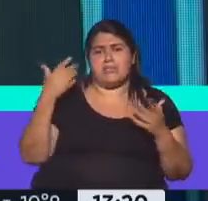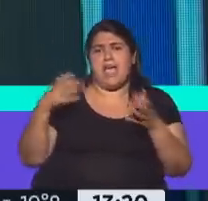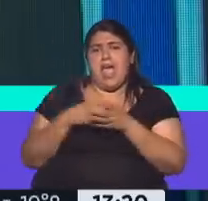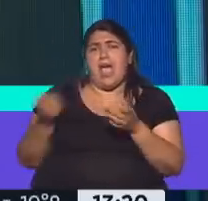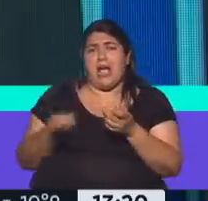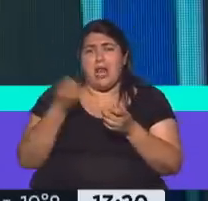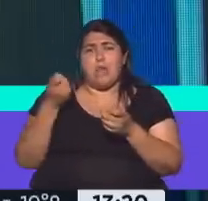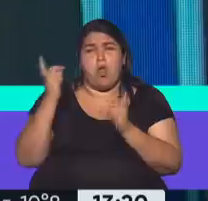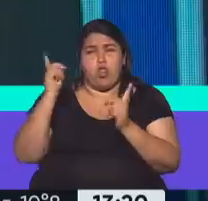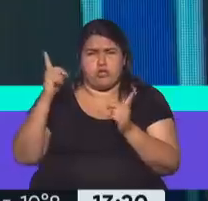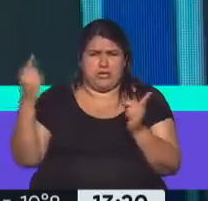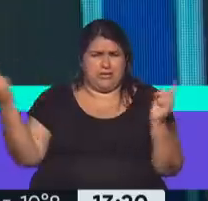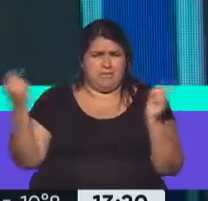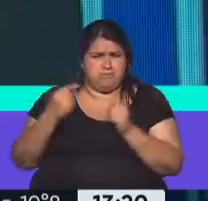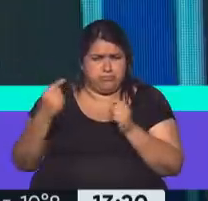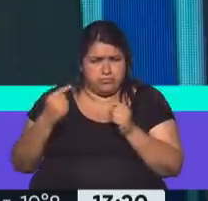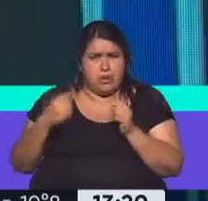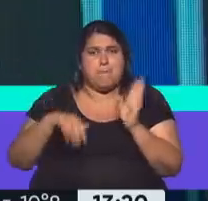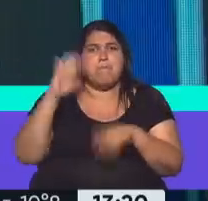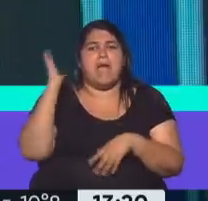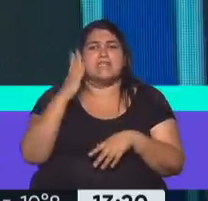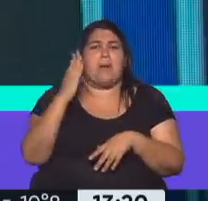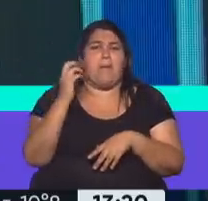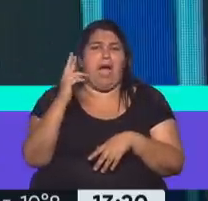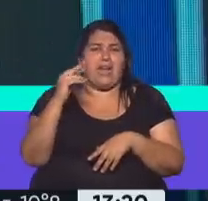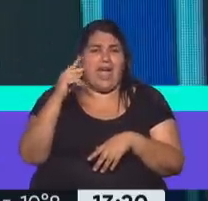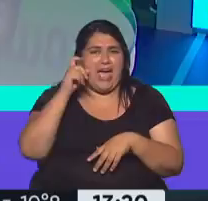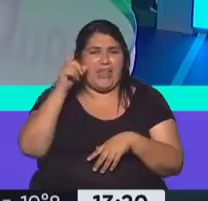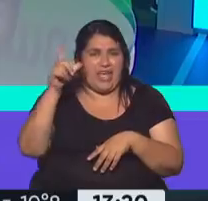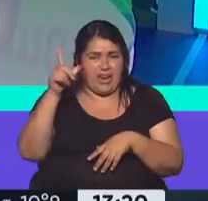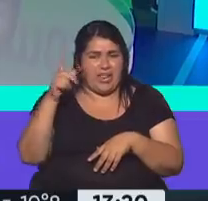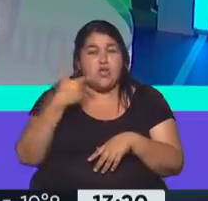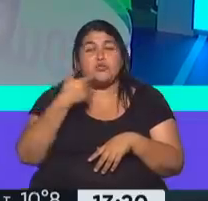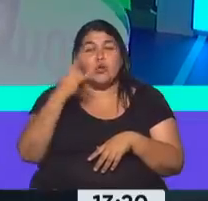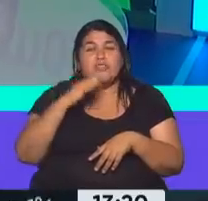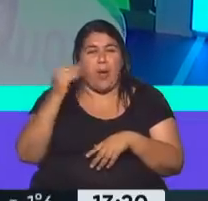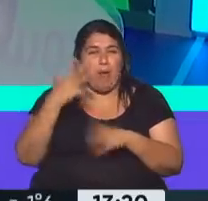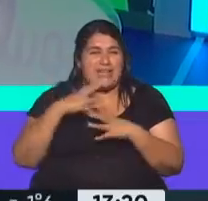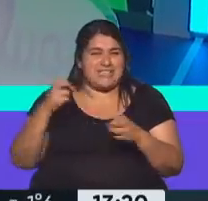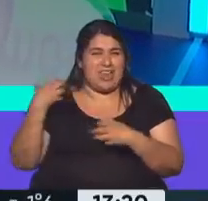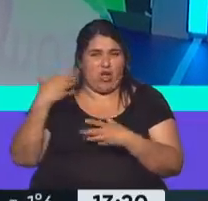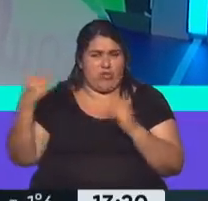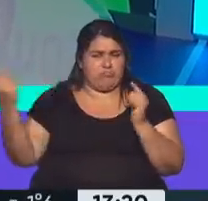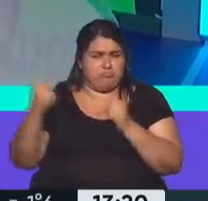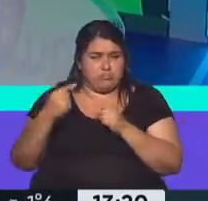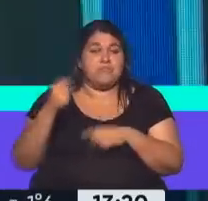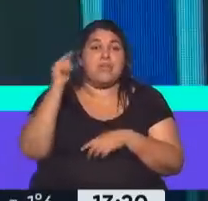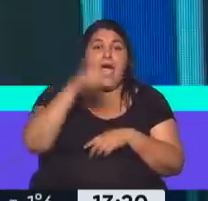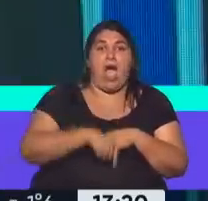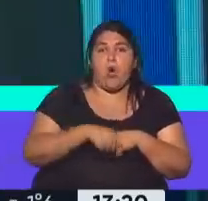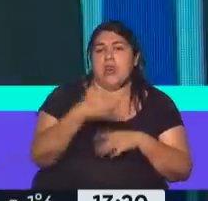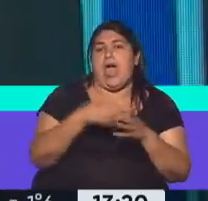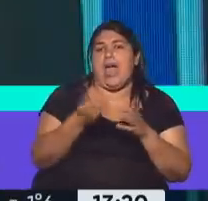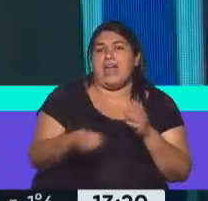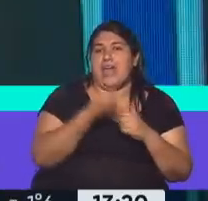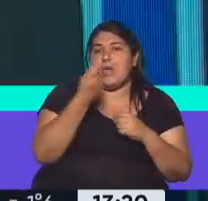docentes, directamente con Roberto Varadel, con el secretario general de SUTEBA. En este caso, hablan de los gremios de la construcción, precisamente